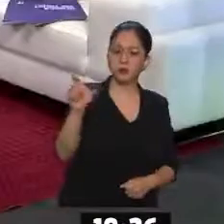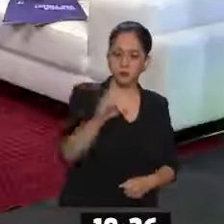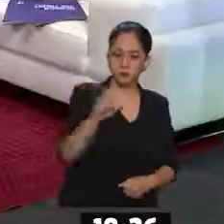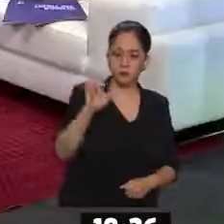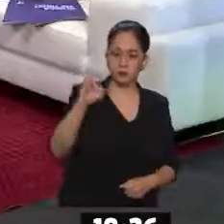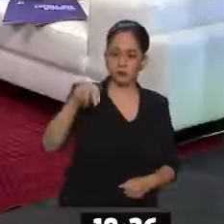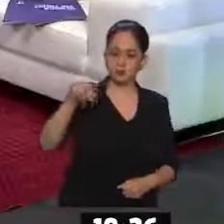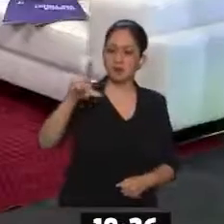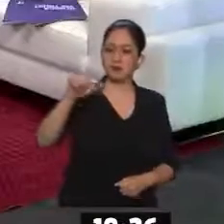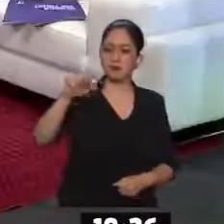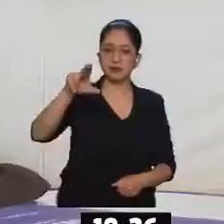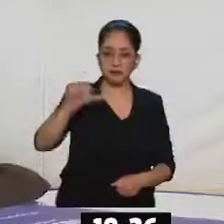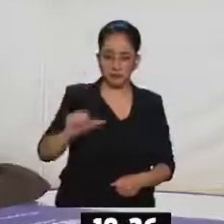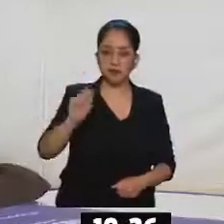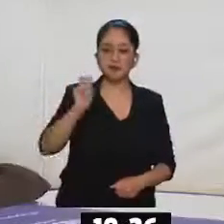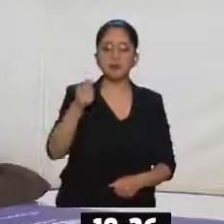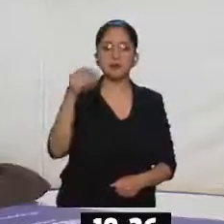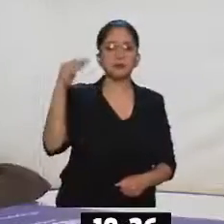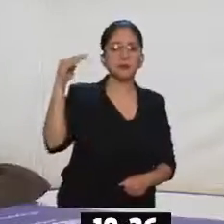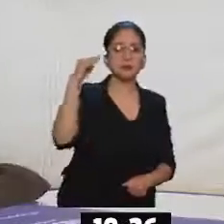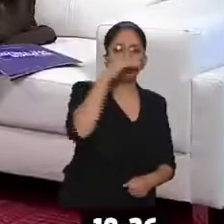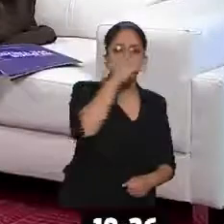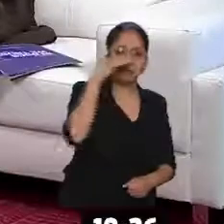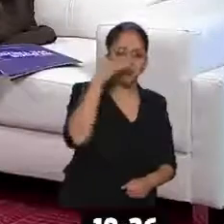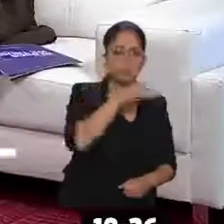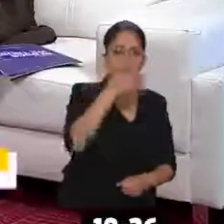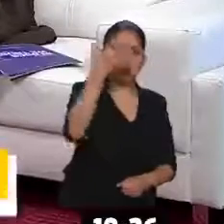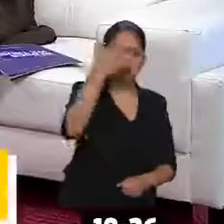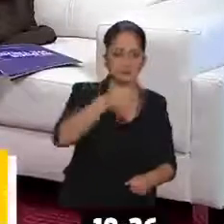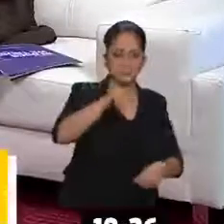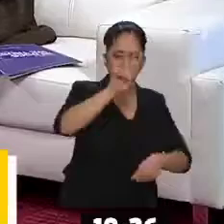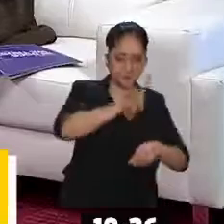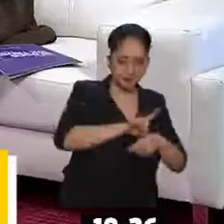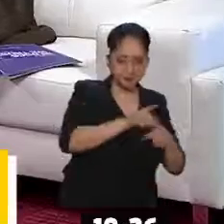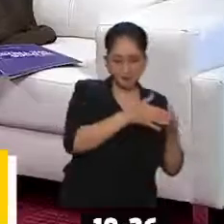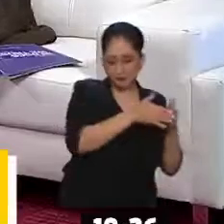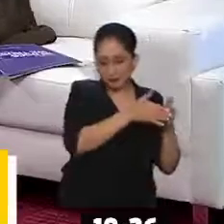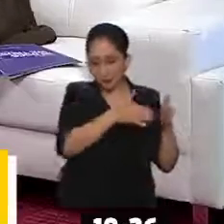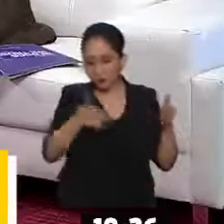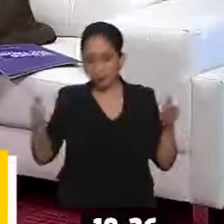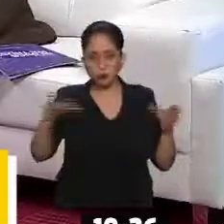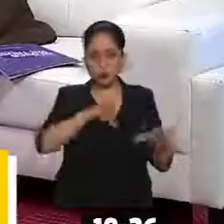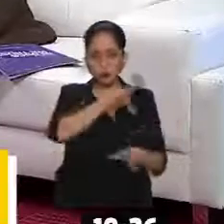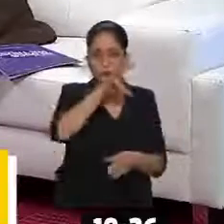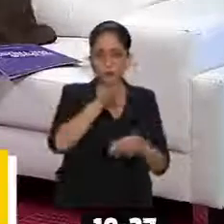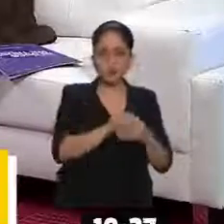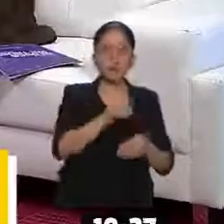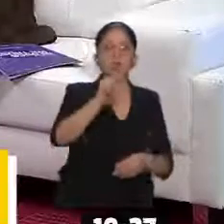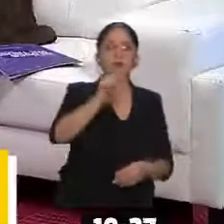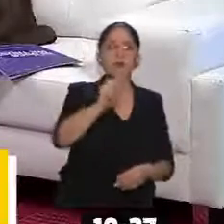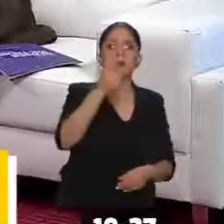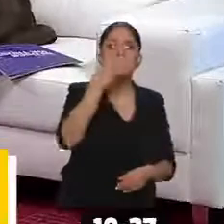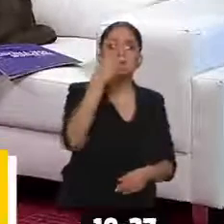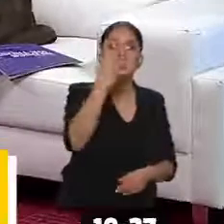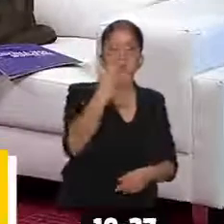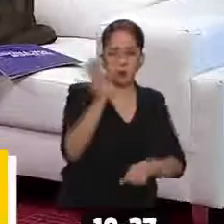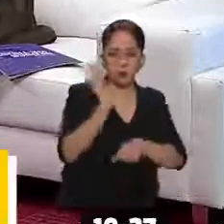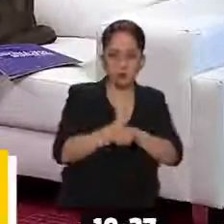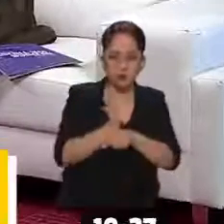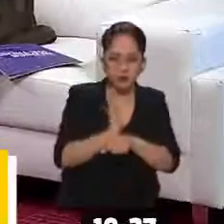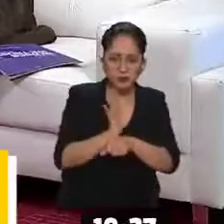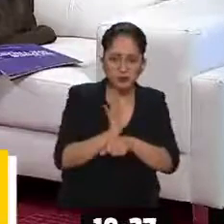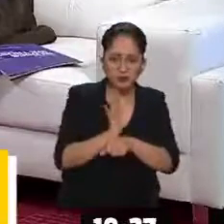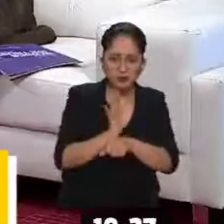de forma gratuita durante los 10 días del festival. Yo quiero. Las 74 películas. Todas. Están disponibles para todo el Pero a ver, espérate, espérate.